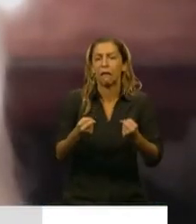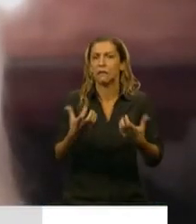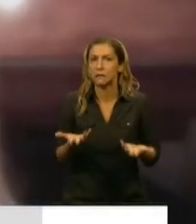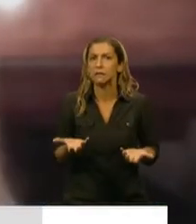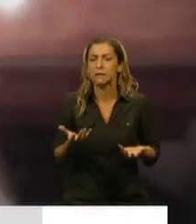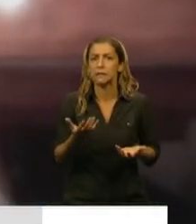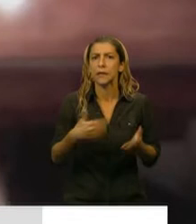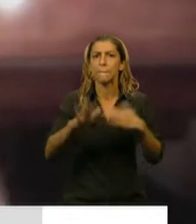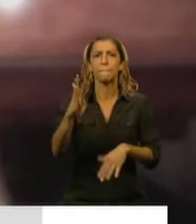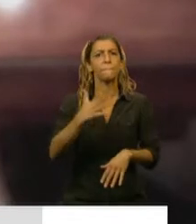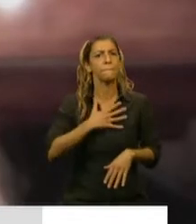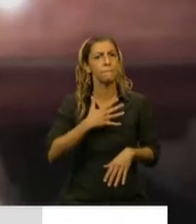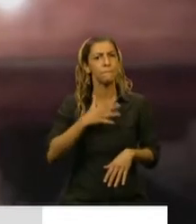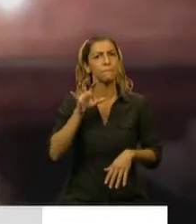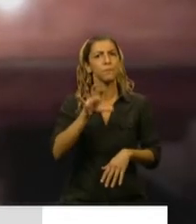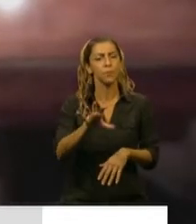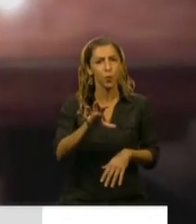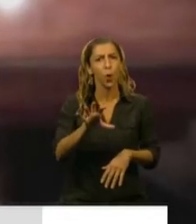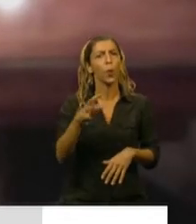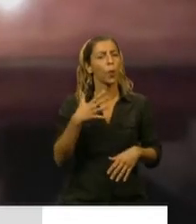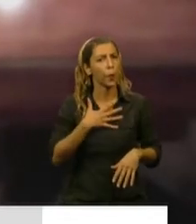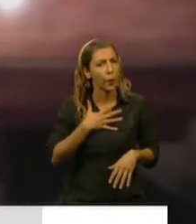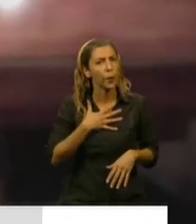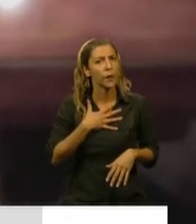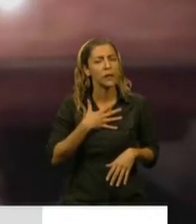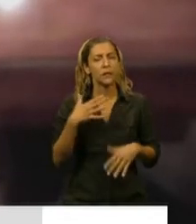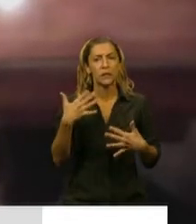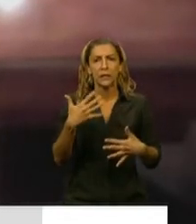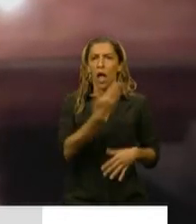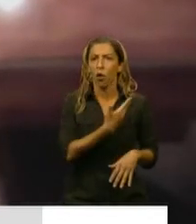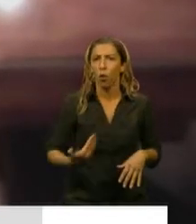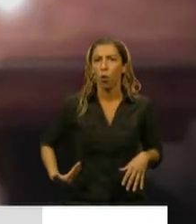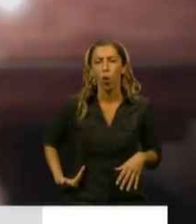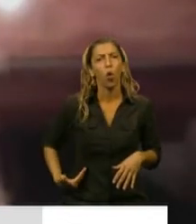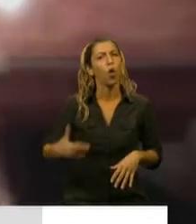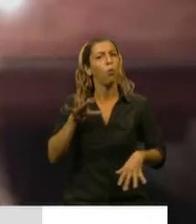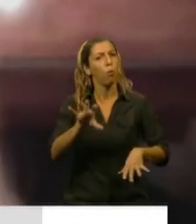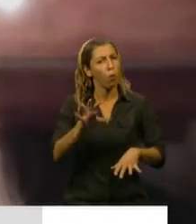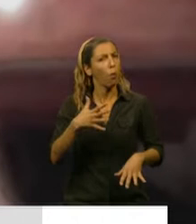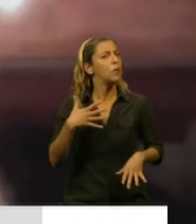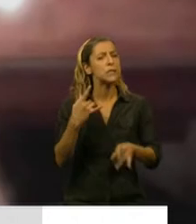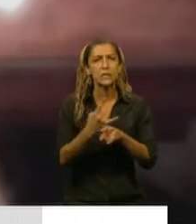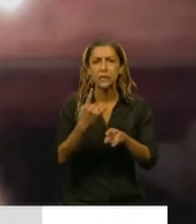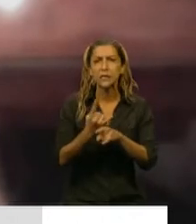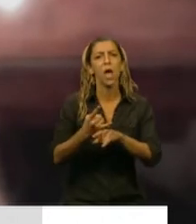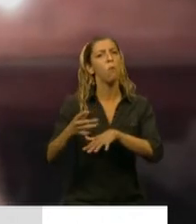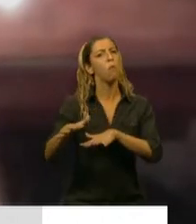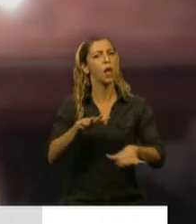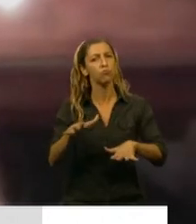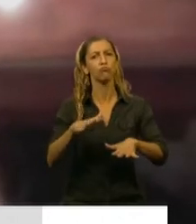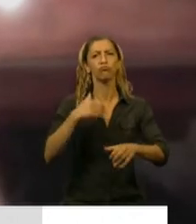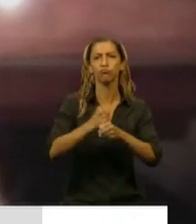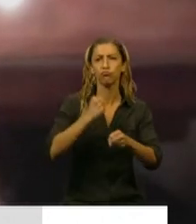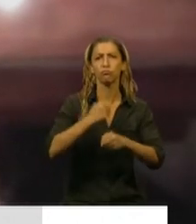provincia, fruto de la respuesta rápida e integral del gobierno que siempre ha actuado en consonancia con las decisiones